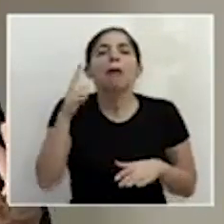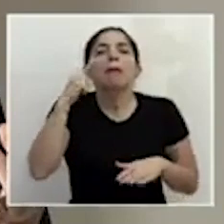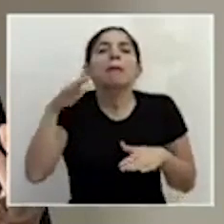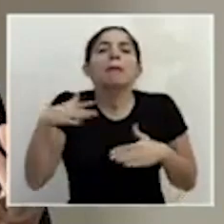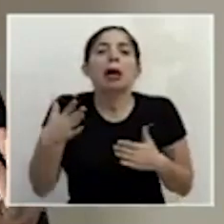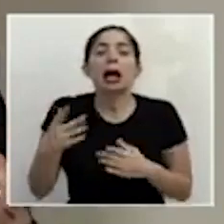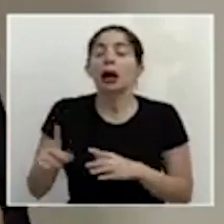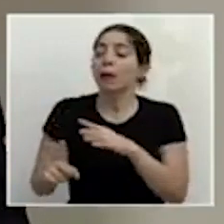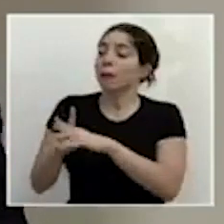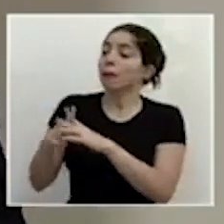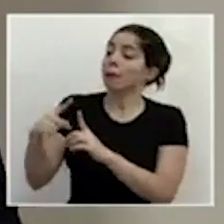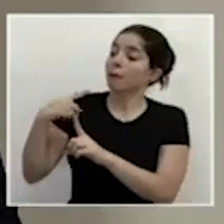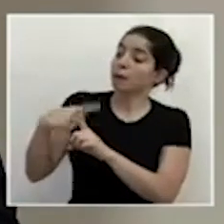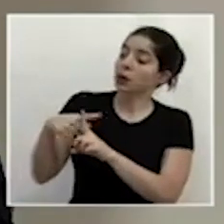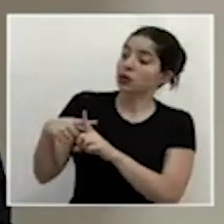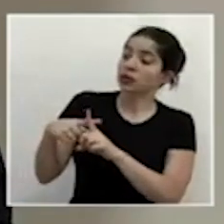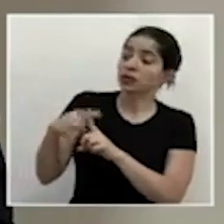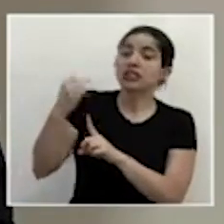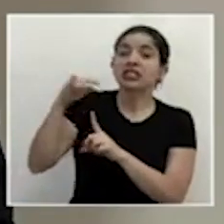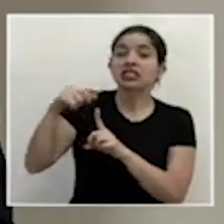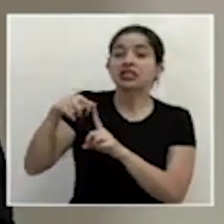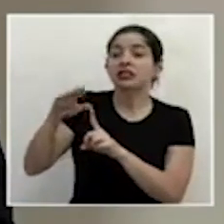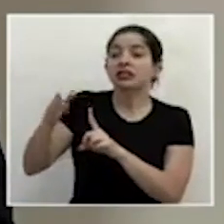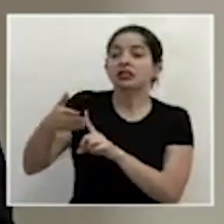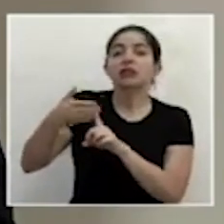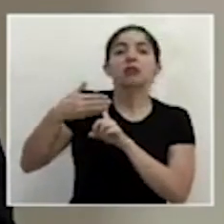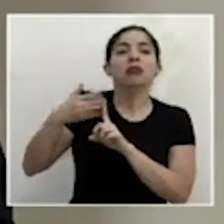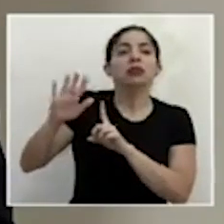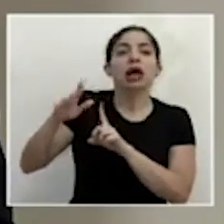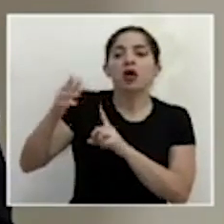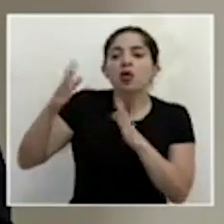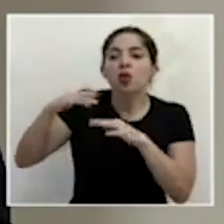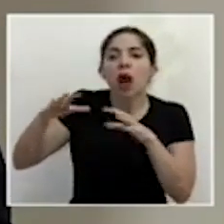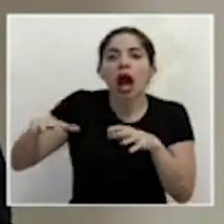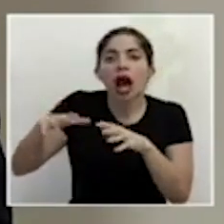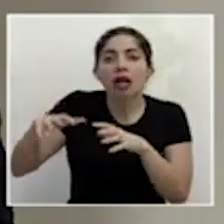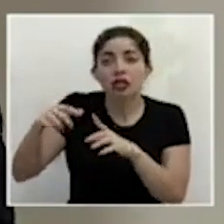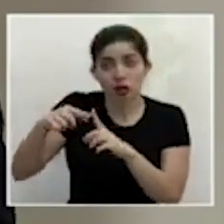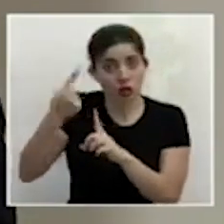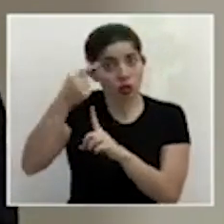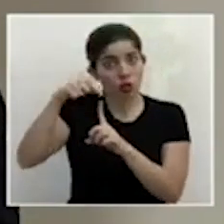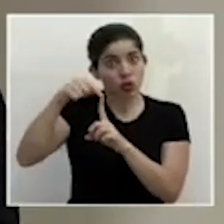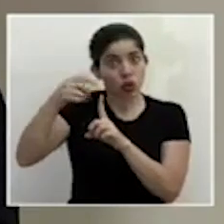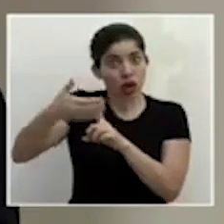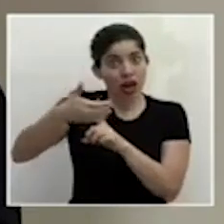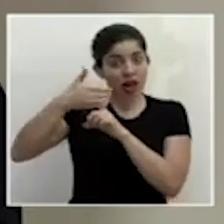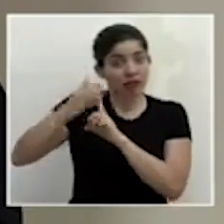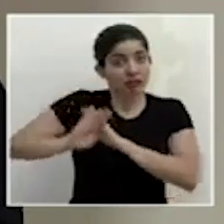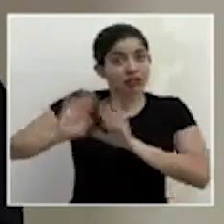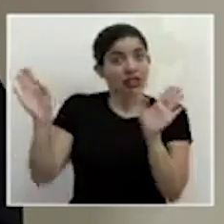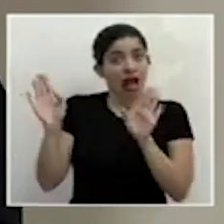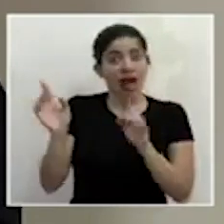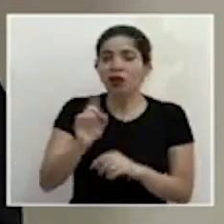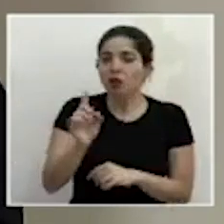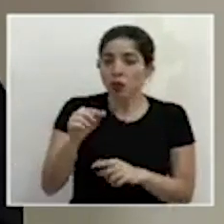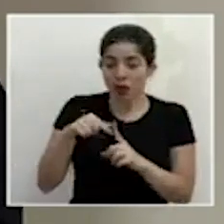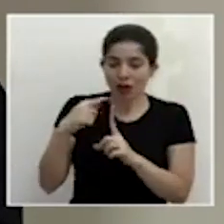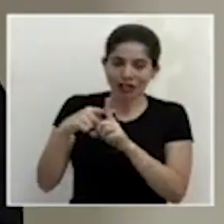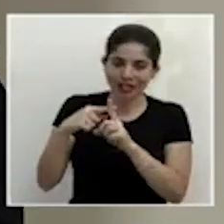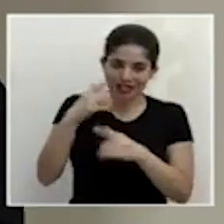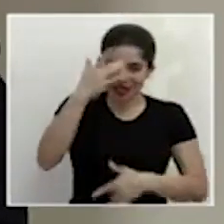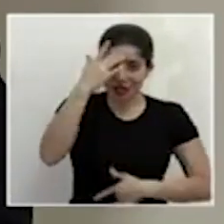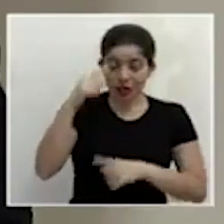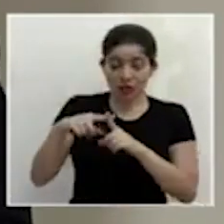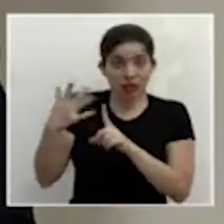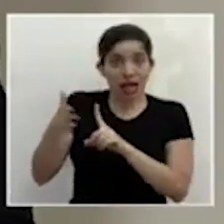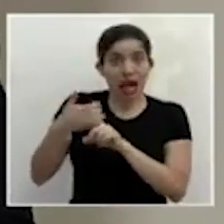la prueba positiva si no lo ligamos con una acción concreta para aislar no sólo a la persona que salió positiva en la prueba,